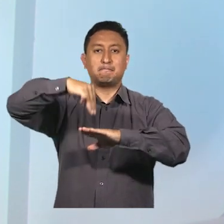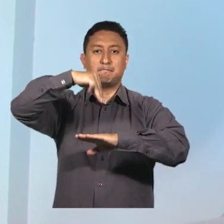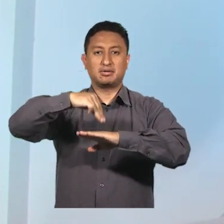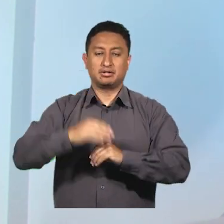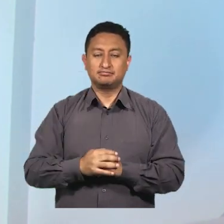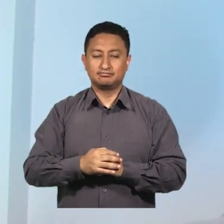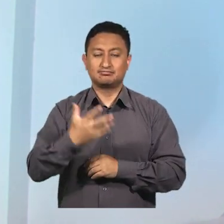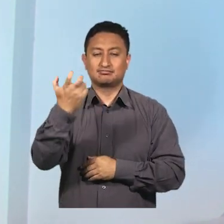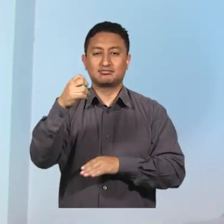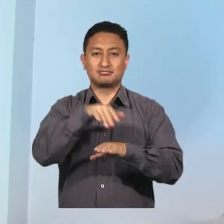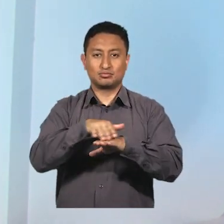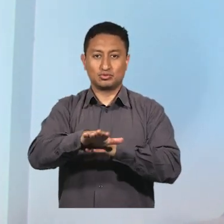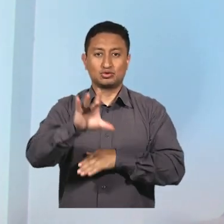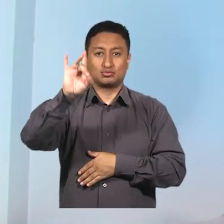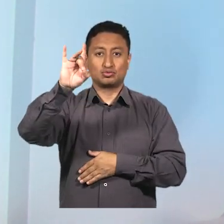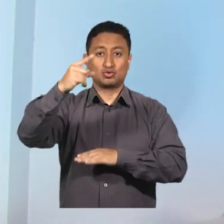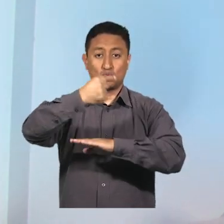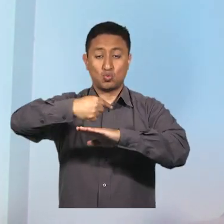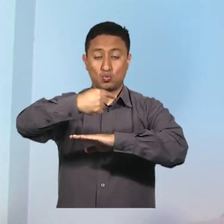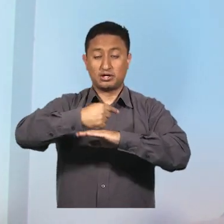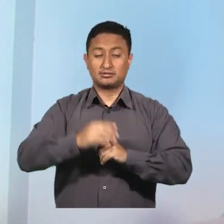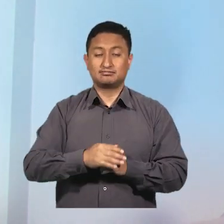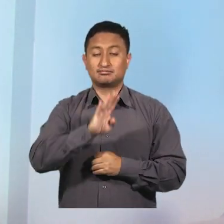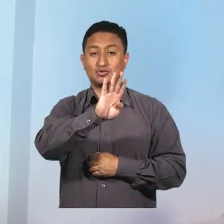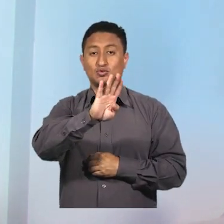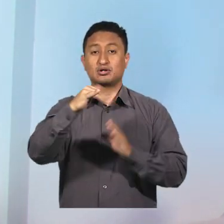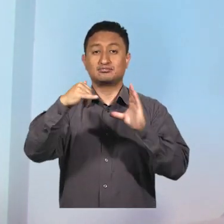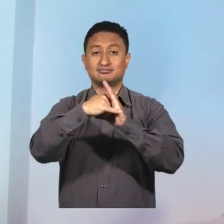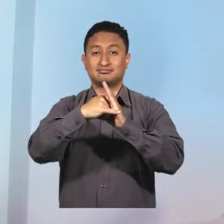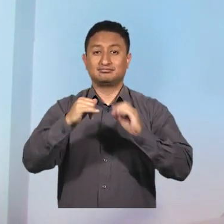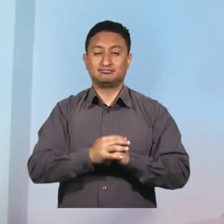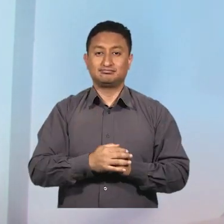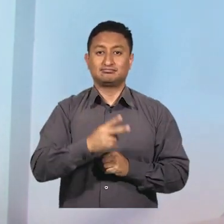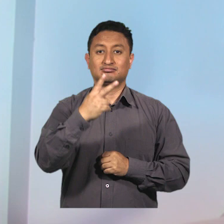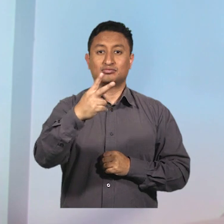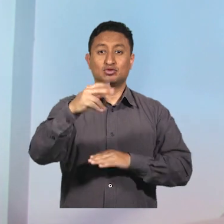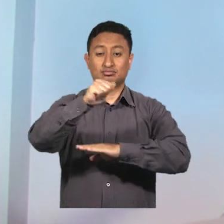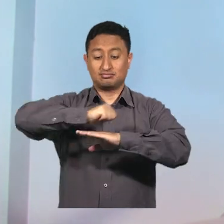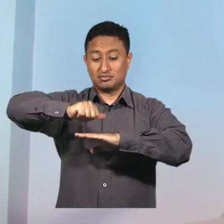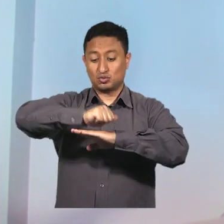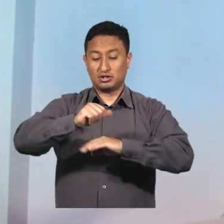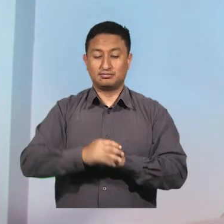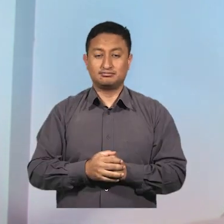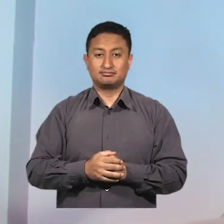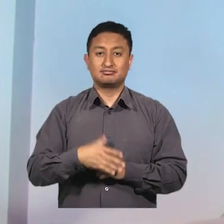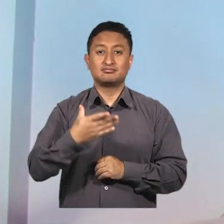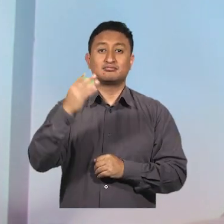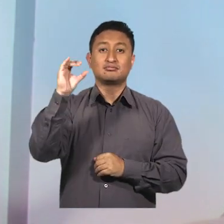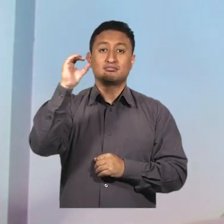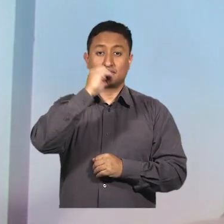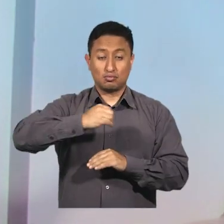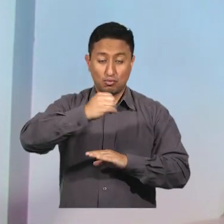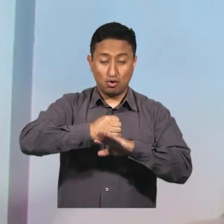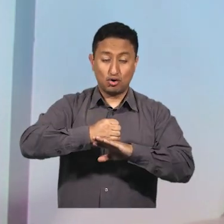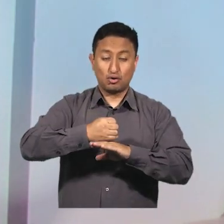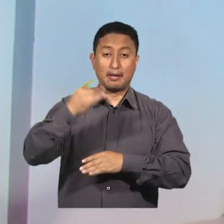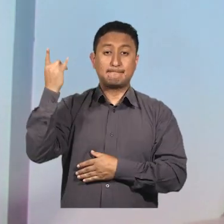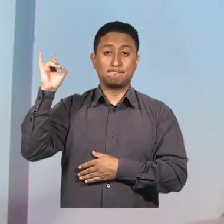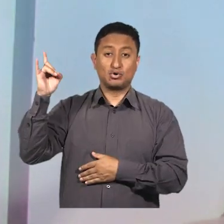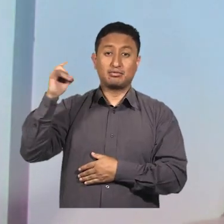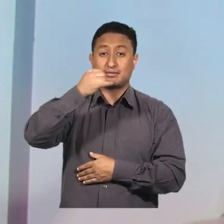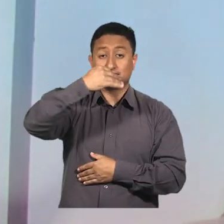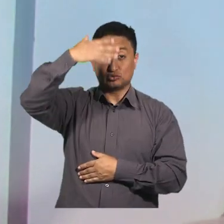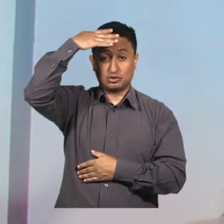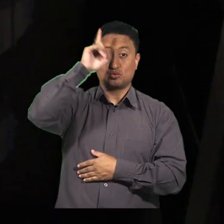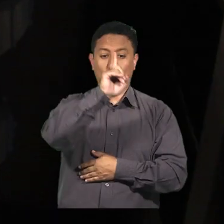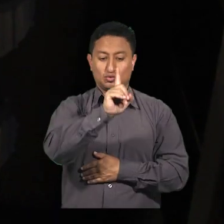13 en Los Ríos, 8 en Guayas, 4 en Santa Elena, 2 en Azuay y 1 en El Oro, Bolívar y Santo Domingo de los